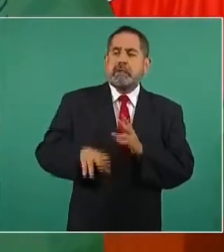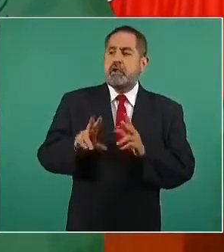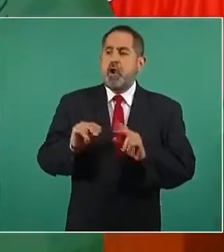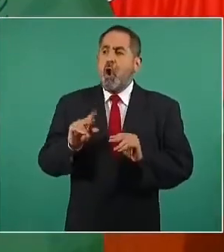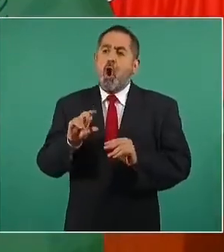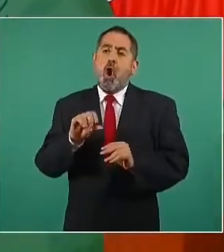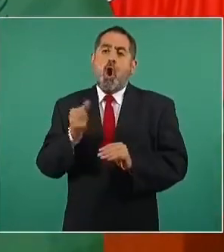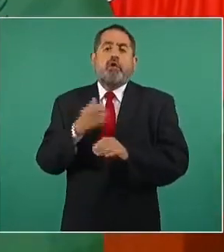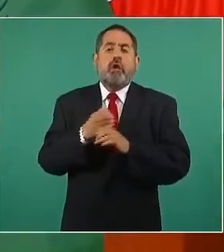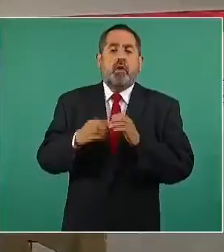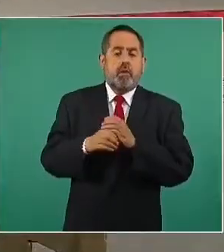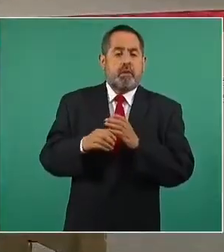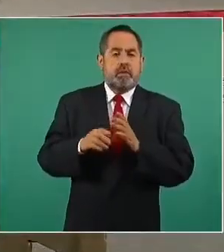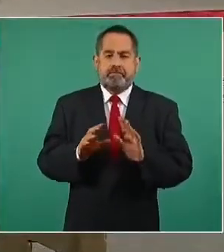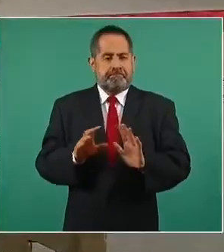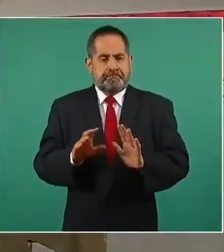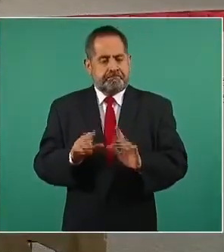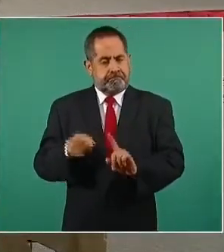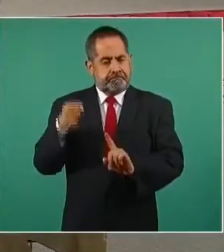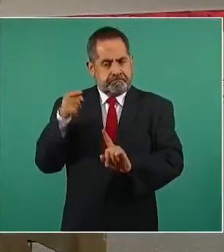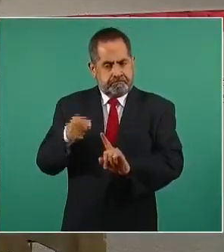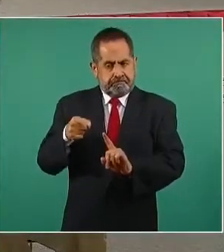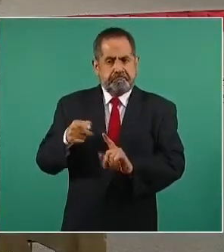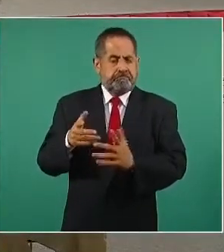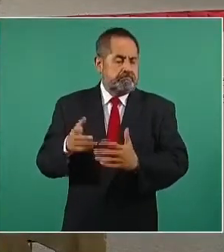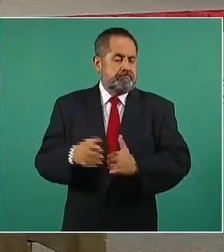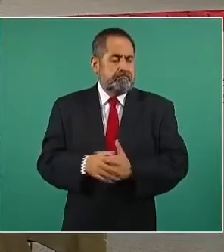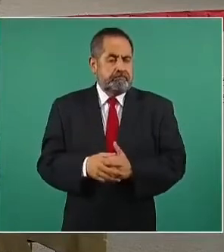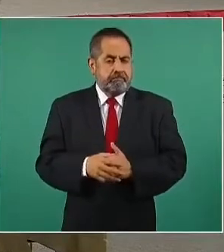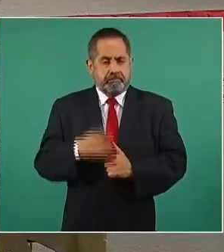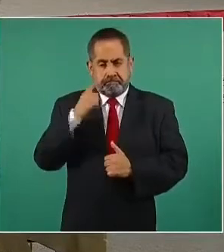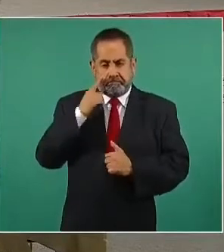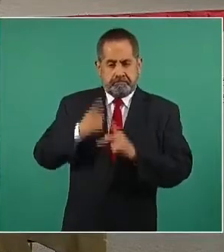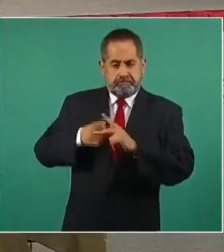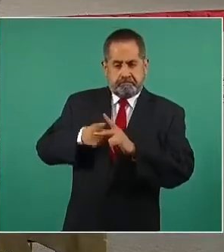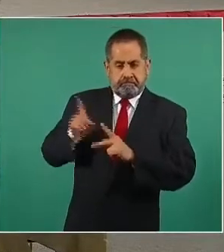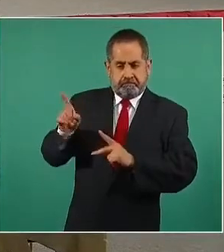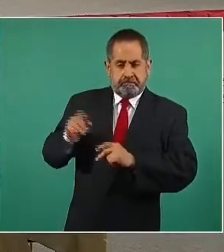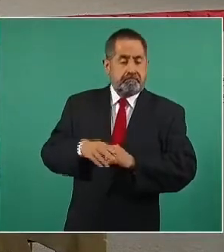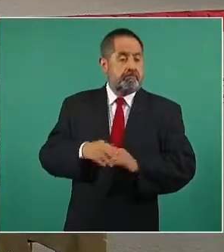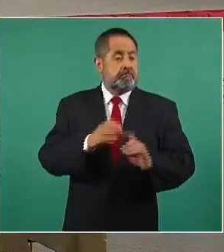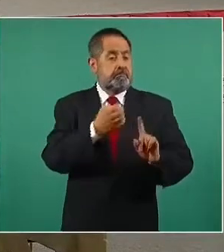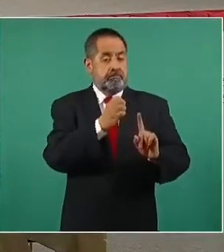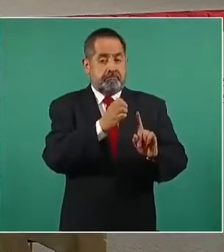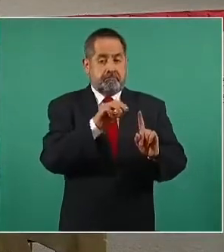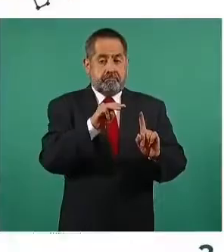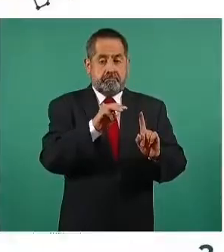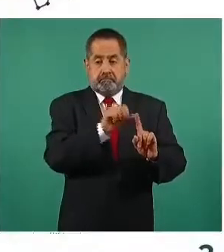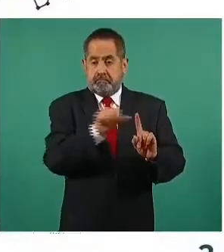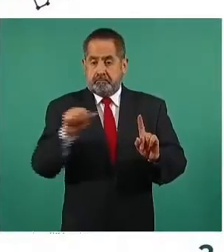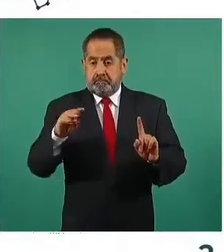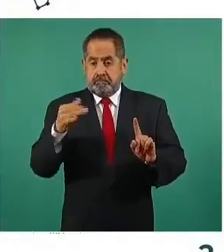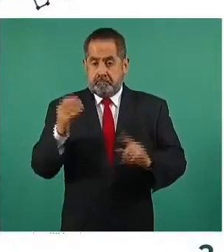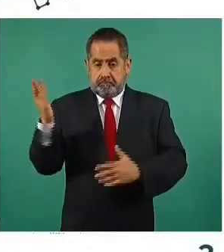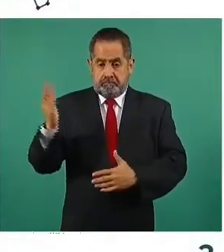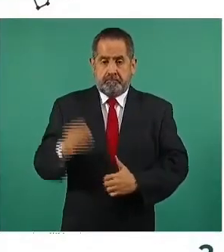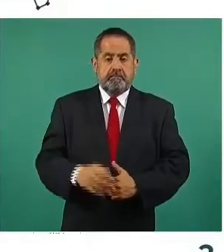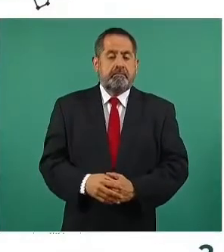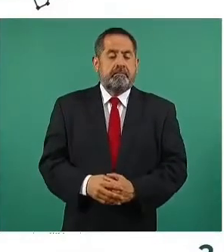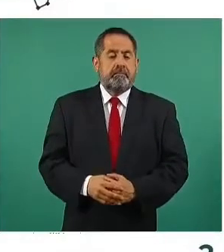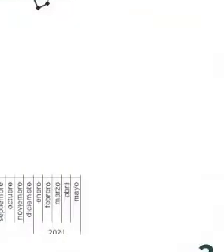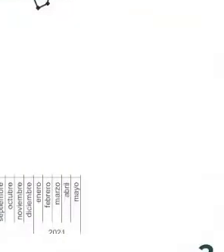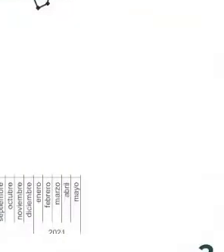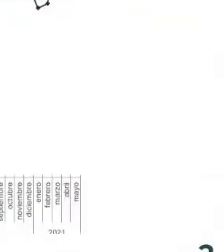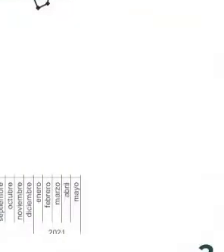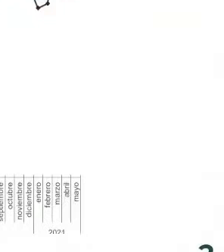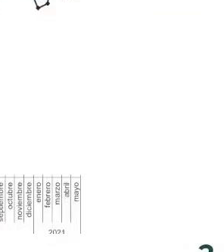gráfica sobre la incidencia de feminicidios. Informar que entre enero y mayo de este año, se presentaron